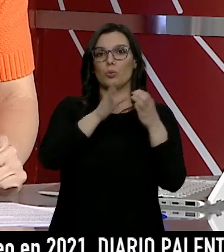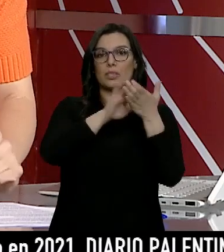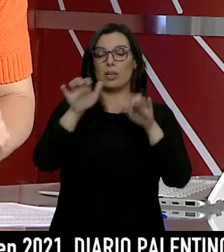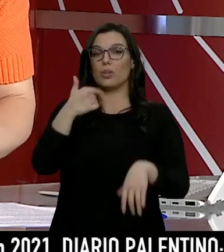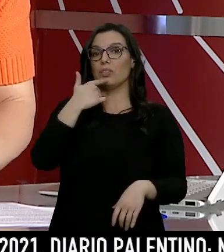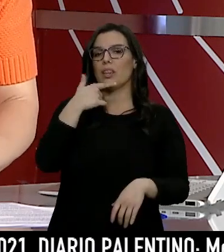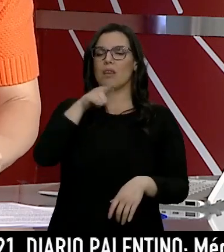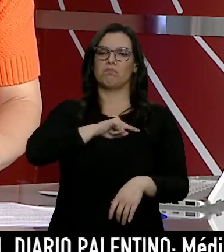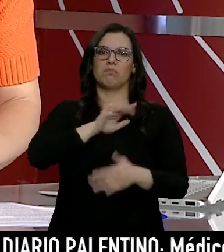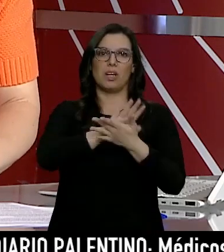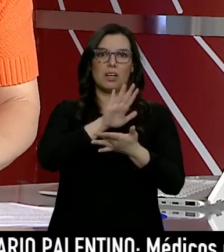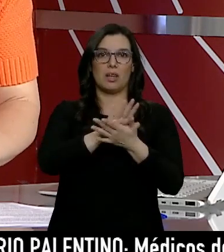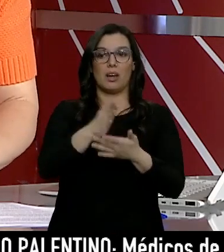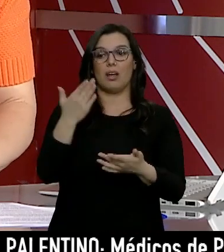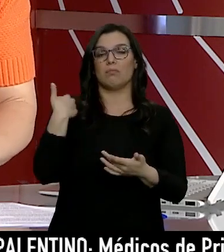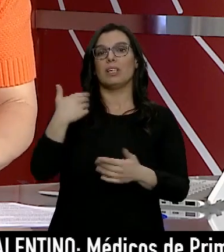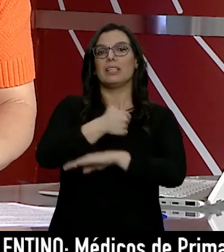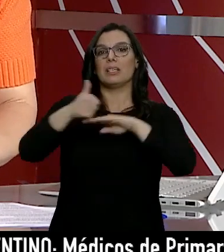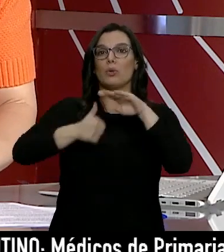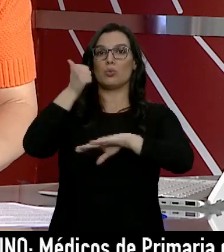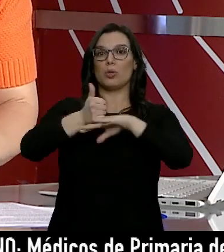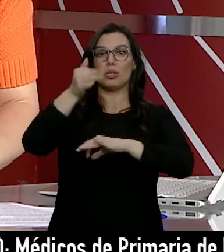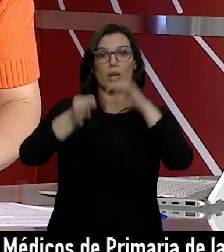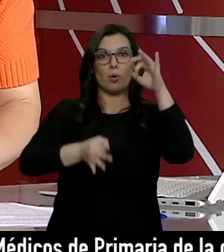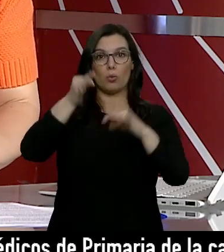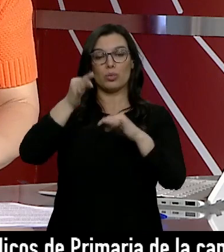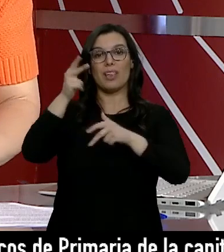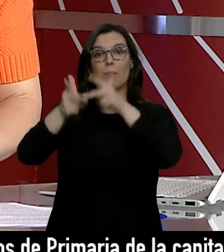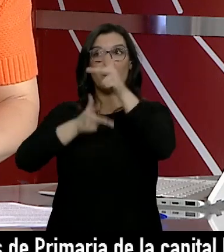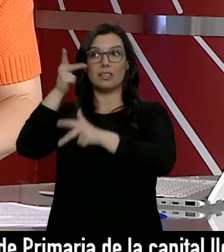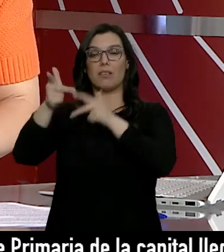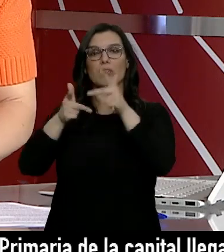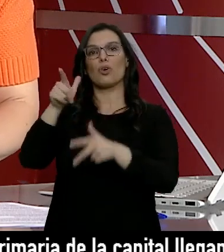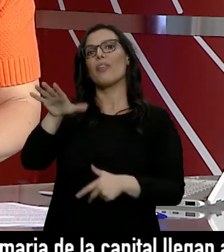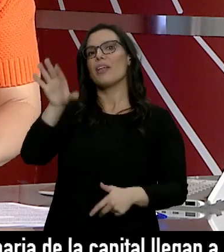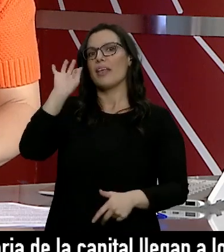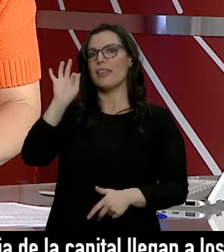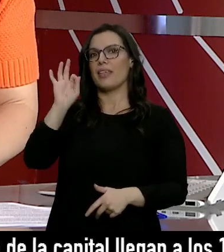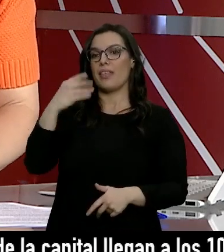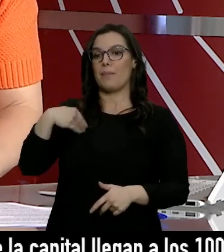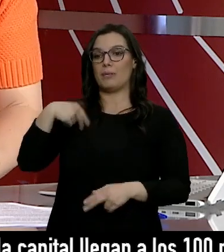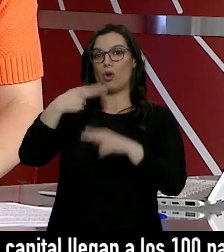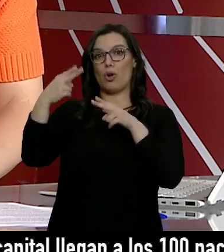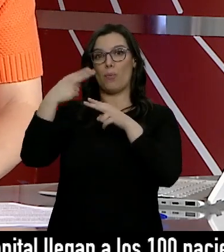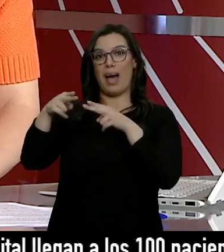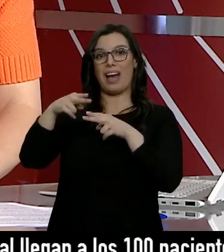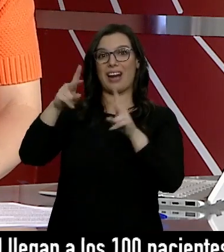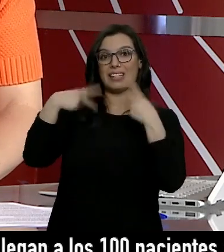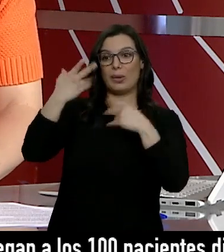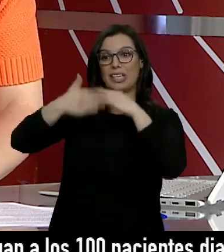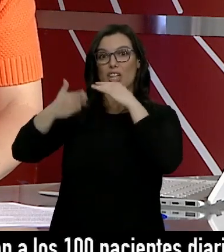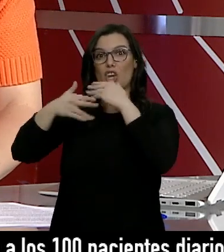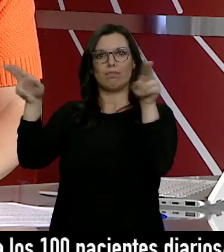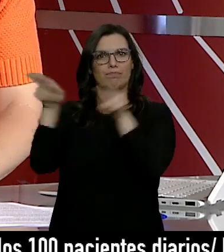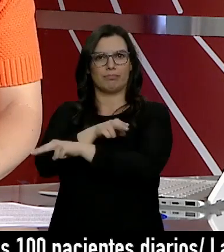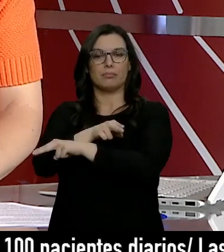y León dice estar tranquila tras la decisión del Tribunal Superior de Justicia del País Vasco de suspender las restricciones a la hostelería. Asegura el